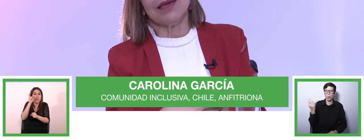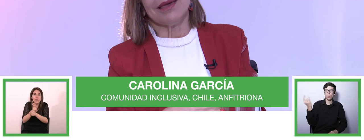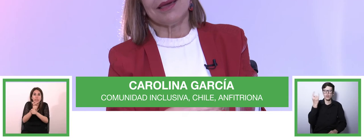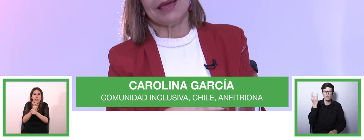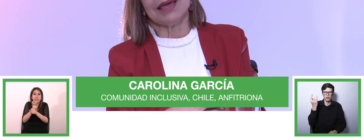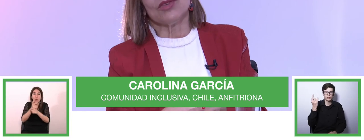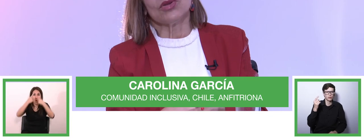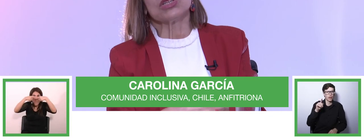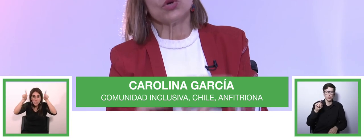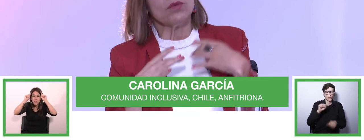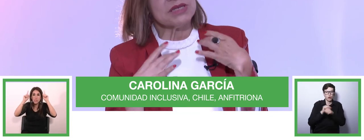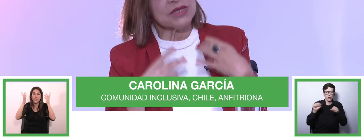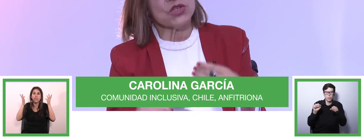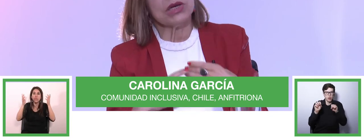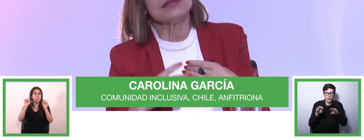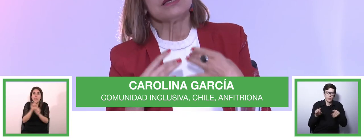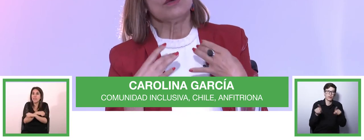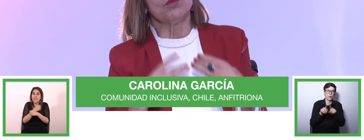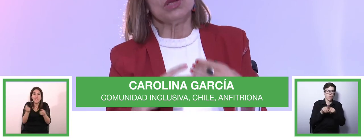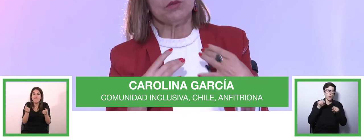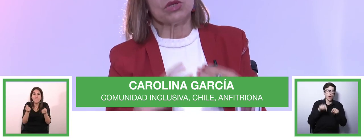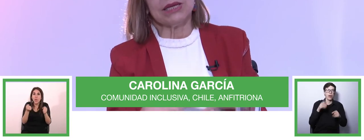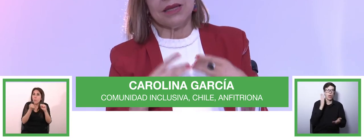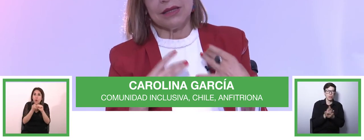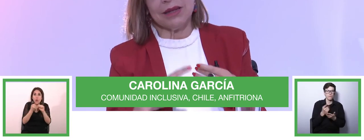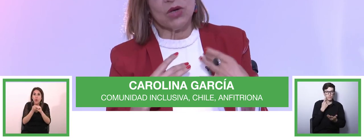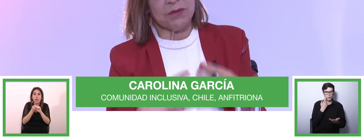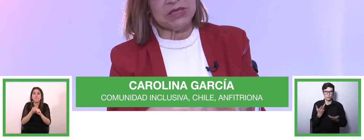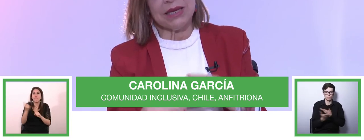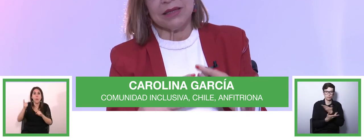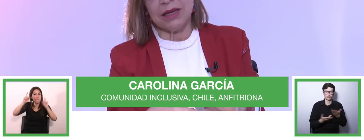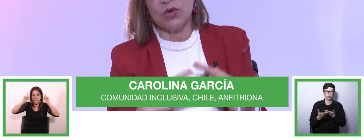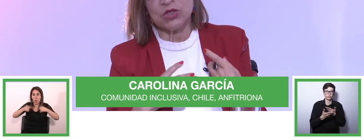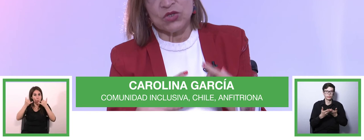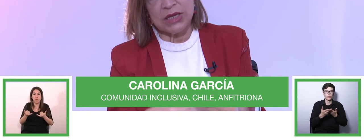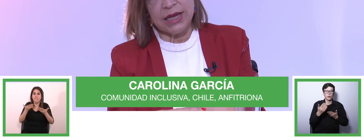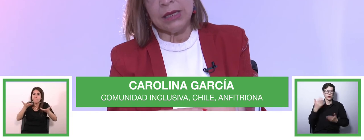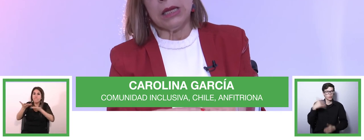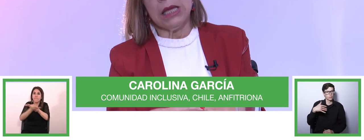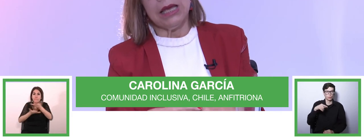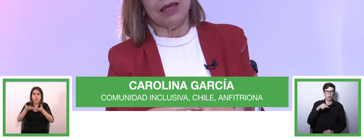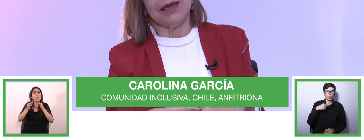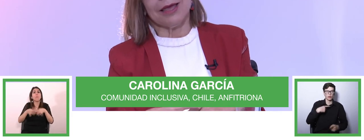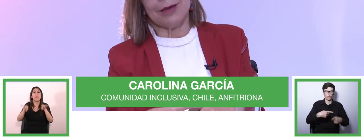yo creo que son conversaciones muy importantes que tenemos que empezar a tener como sociedad